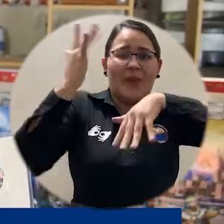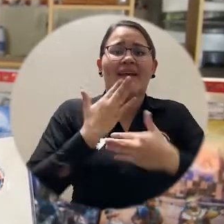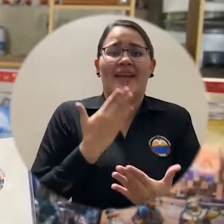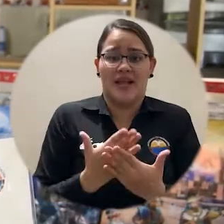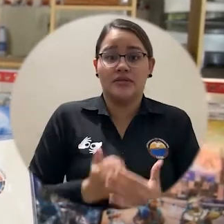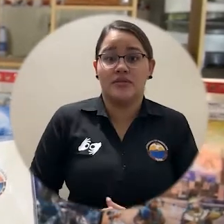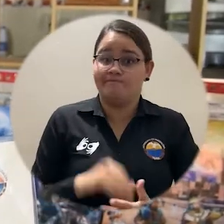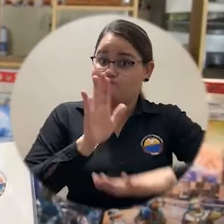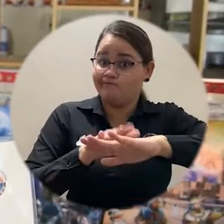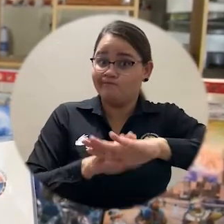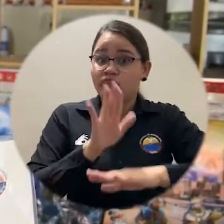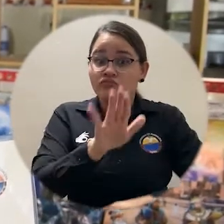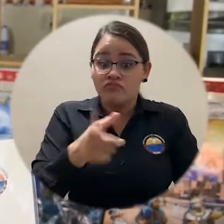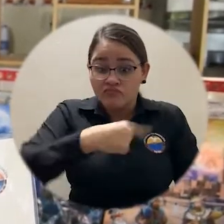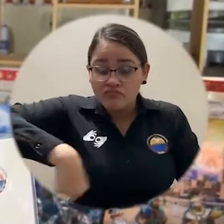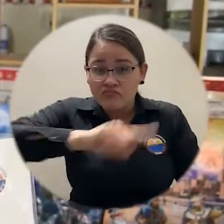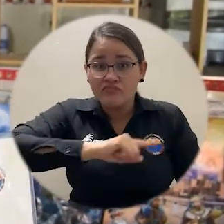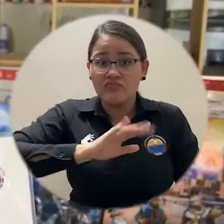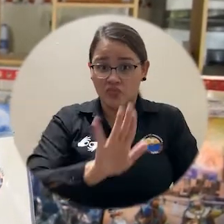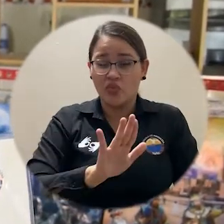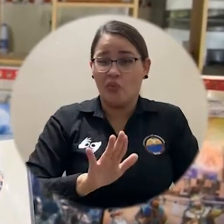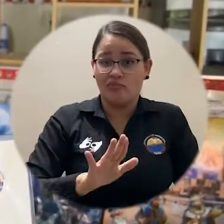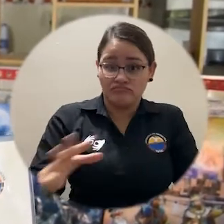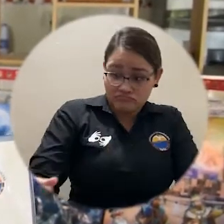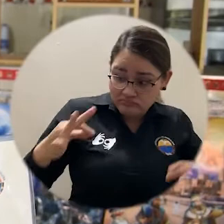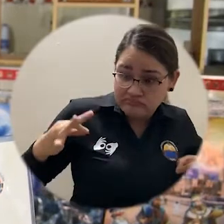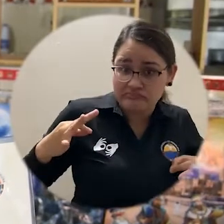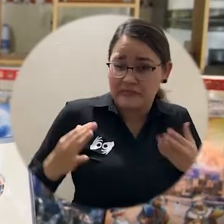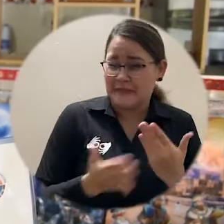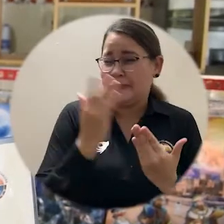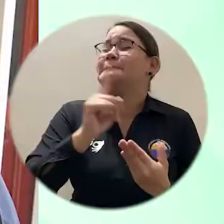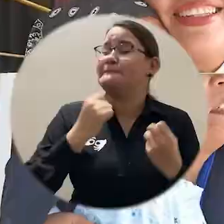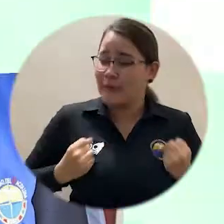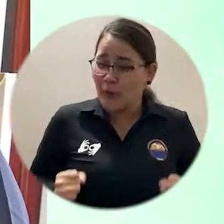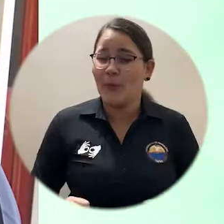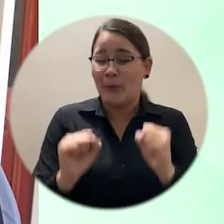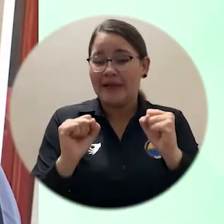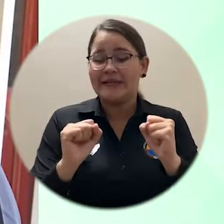Porque encima de todo, todo lo que logramos fue un gran esfuerzo.